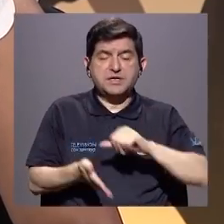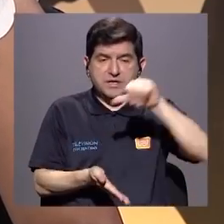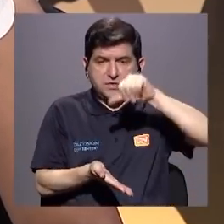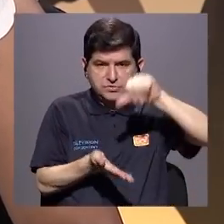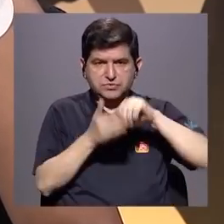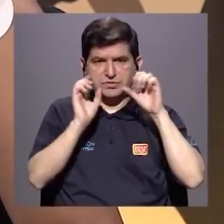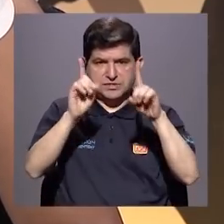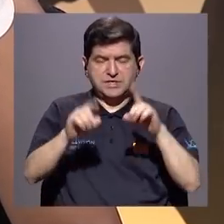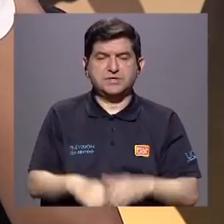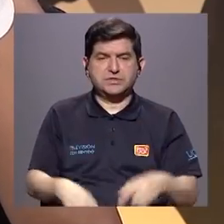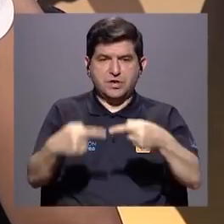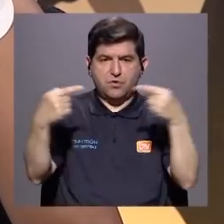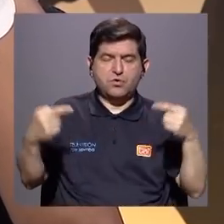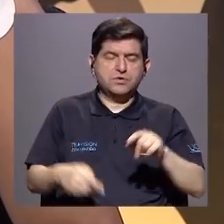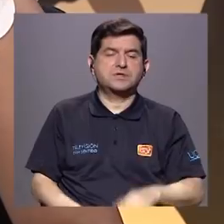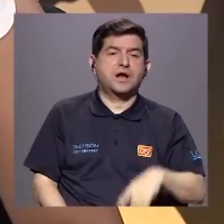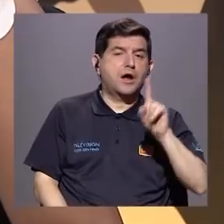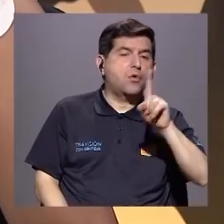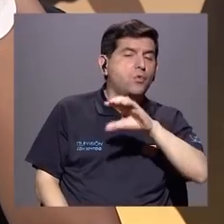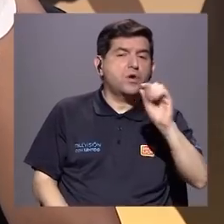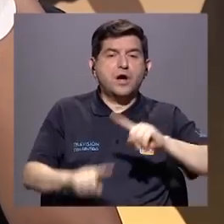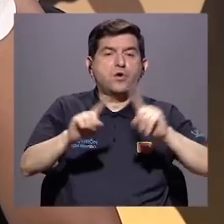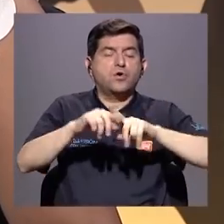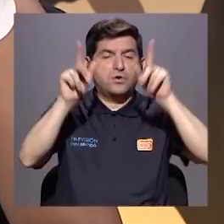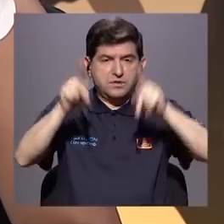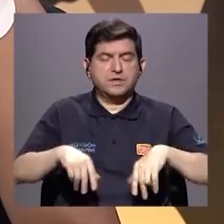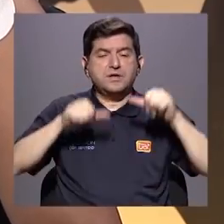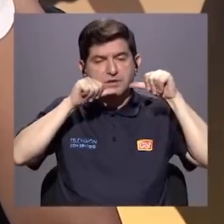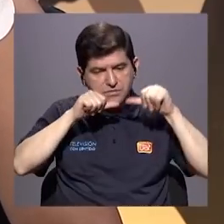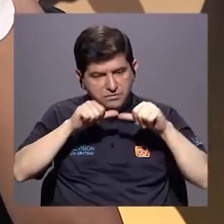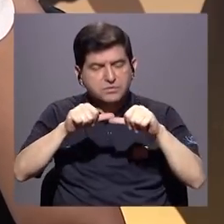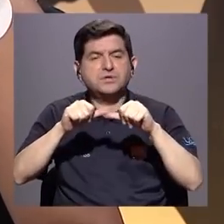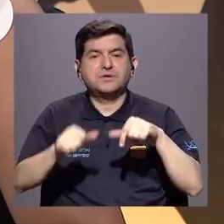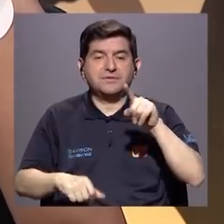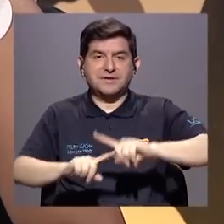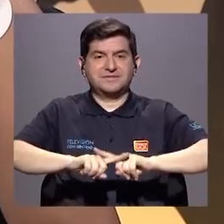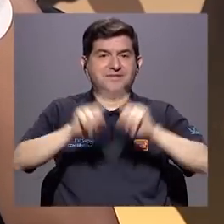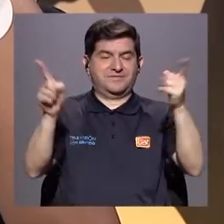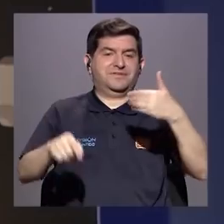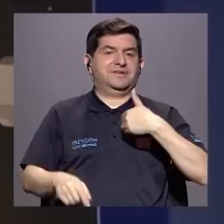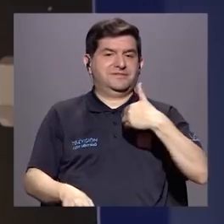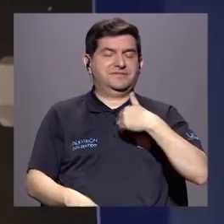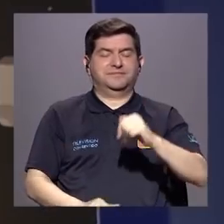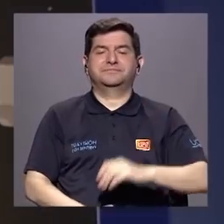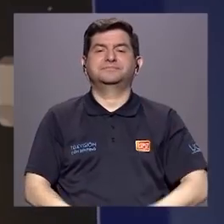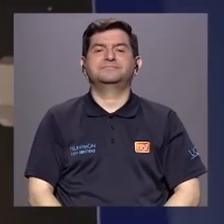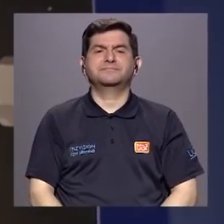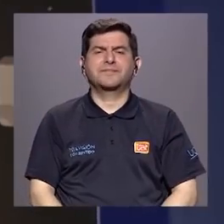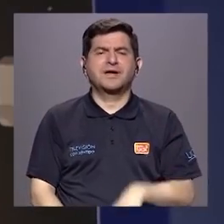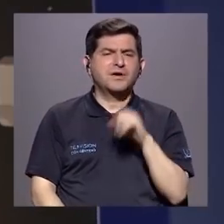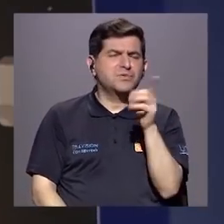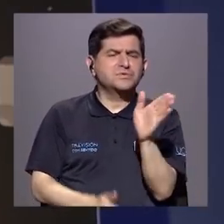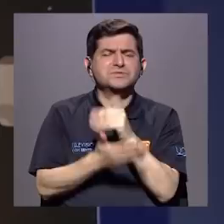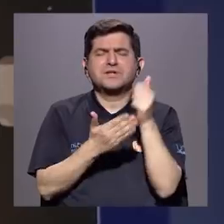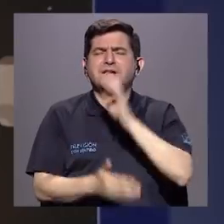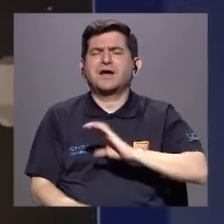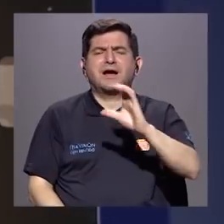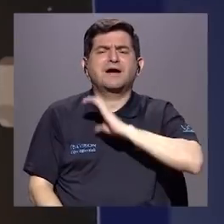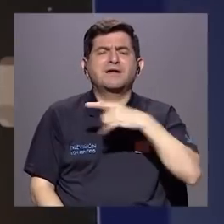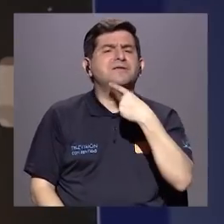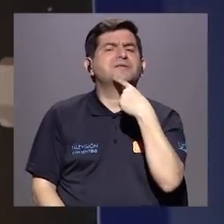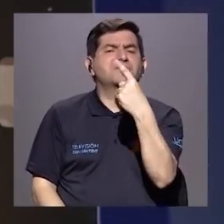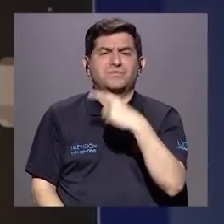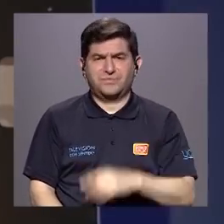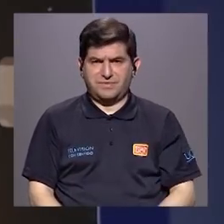educativo hacia uno u otros y que es continua. Esa es la diferencia en un acto puntual. Ok. Usted nos ha dado algunas características